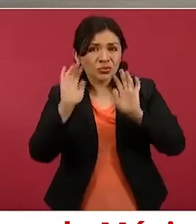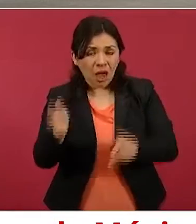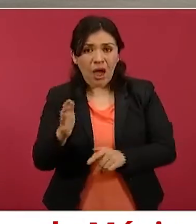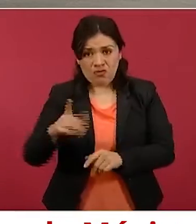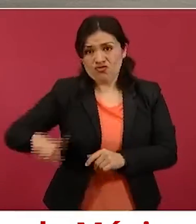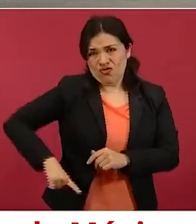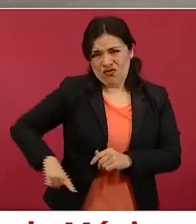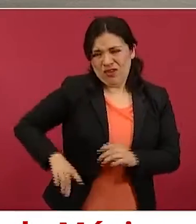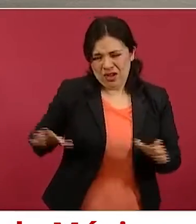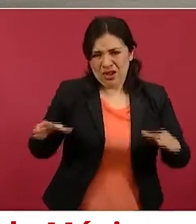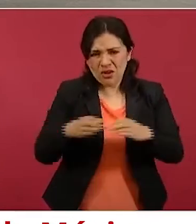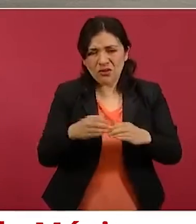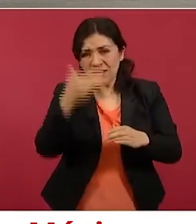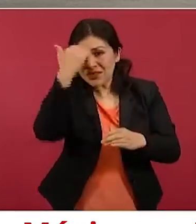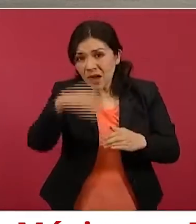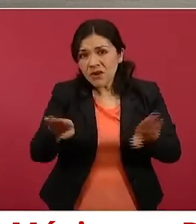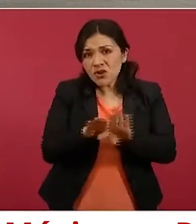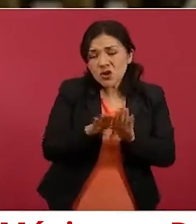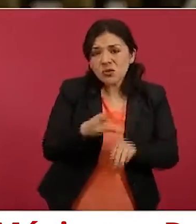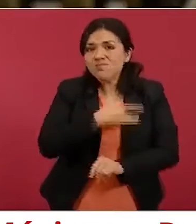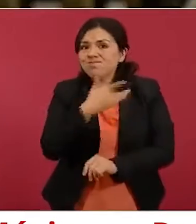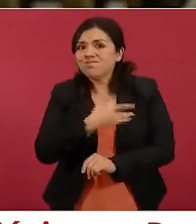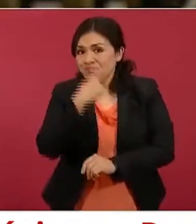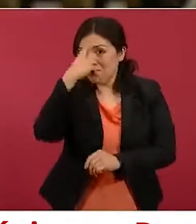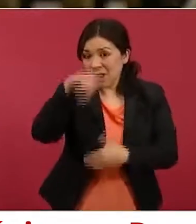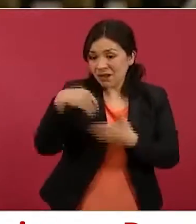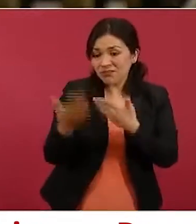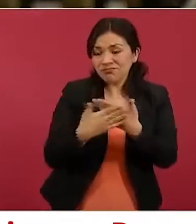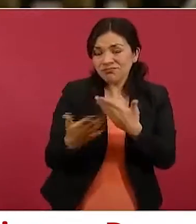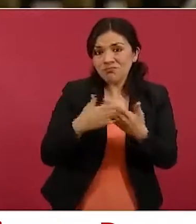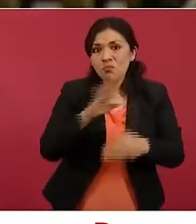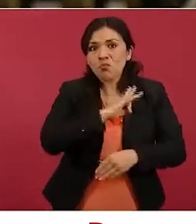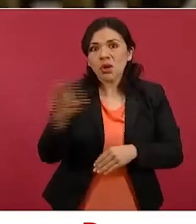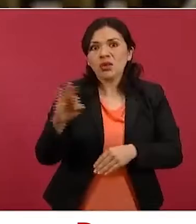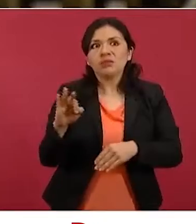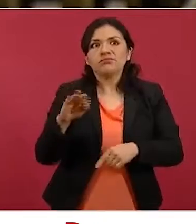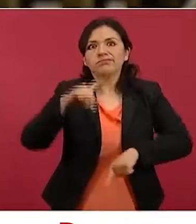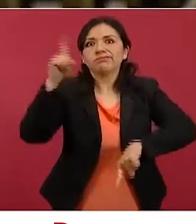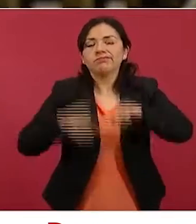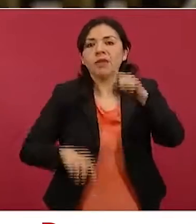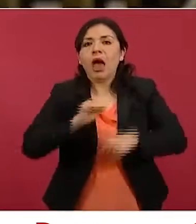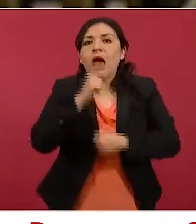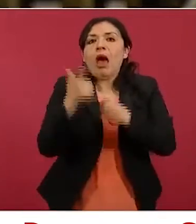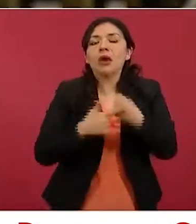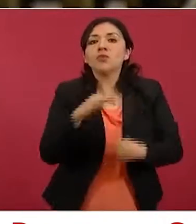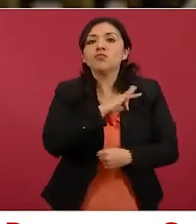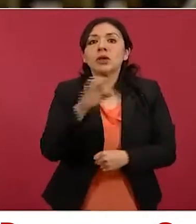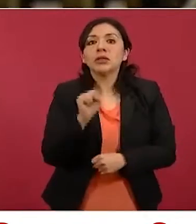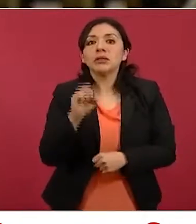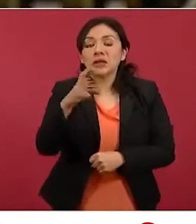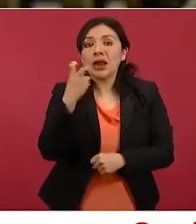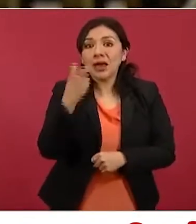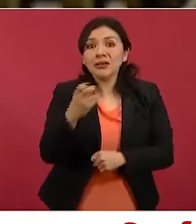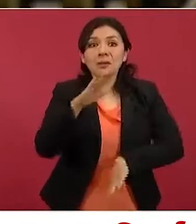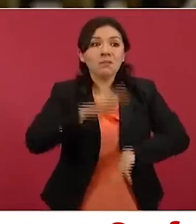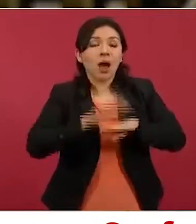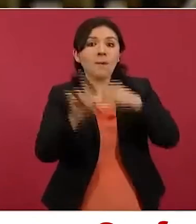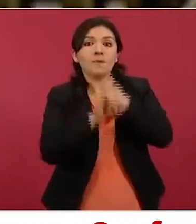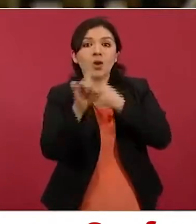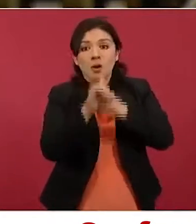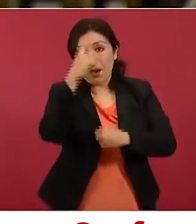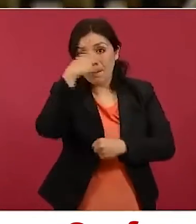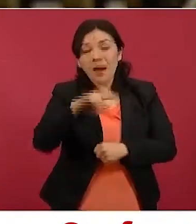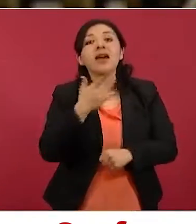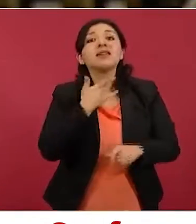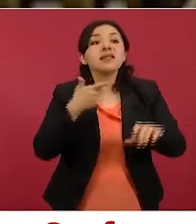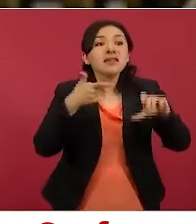gobierno alguna previsión para impedir que, bueno, pues en un momento dado, esta situación afecte los precios